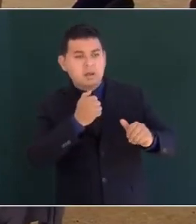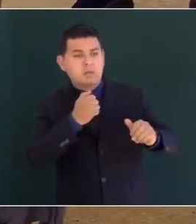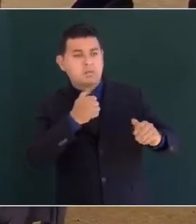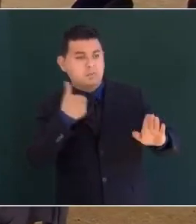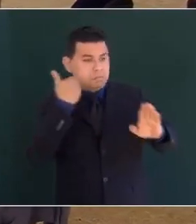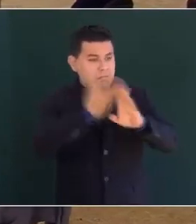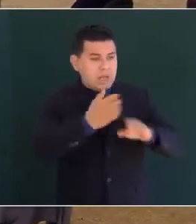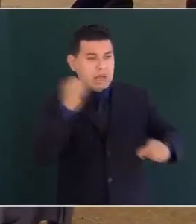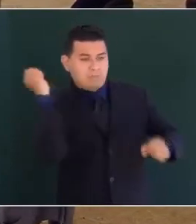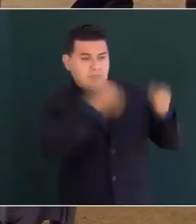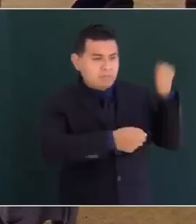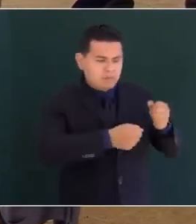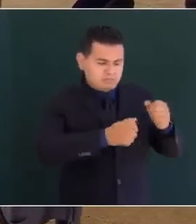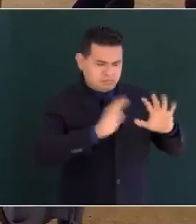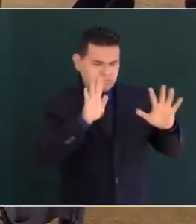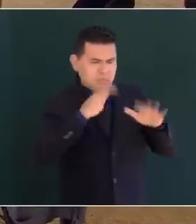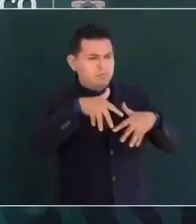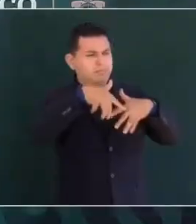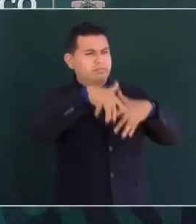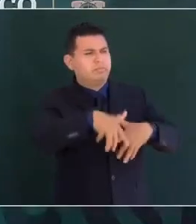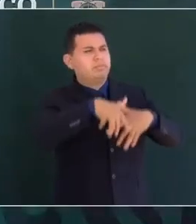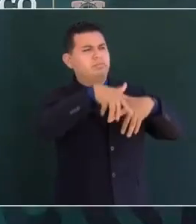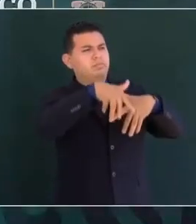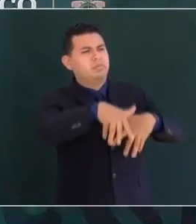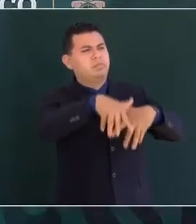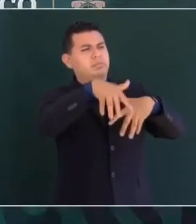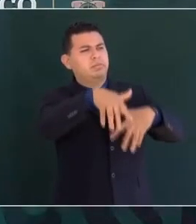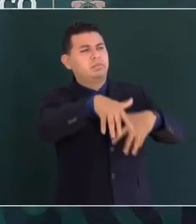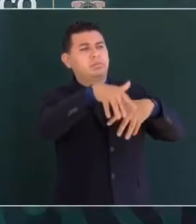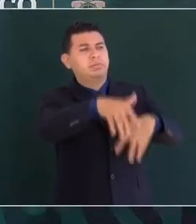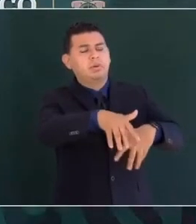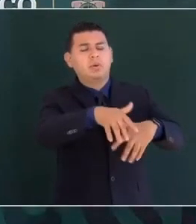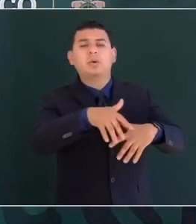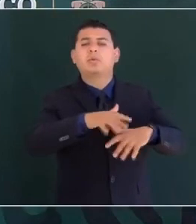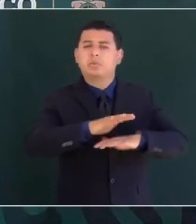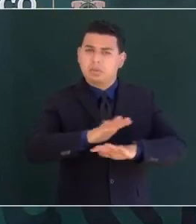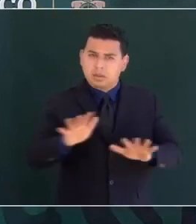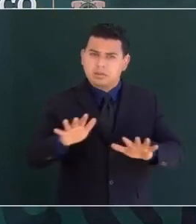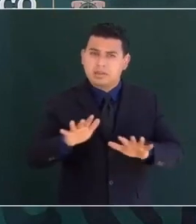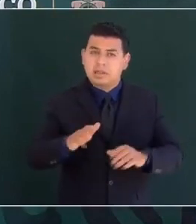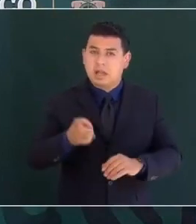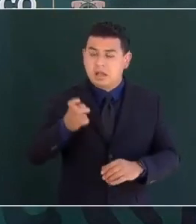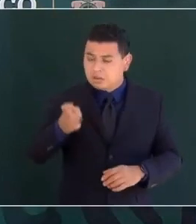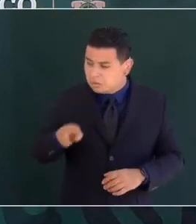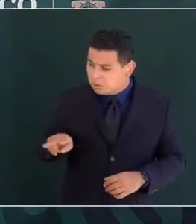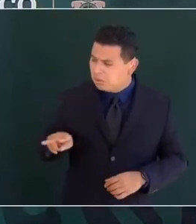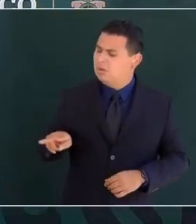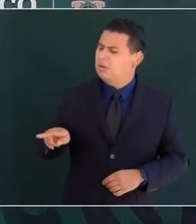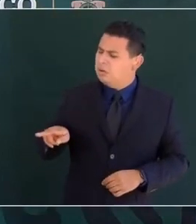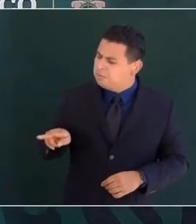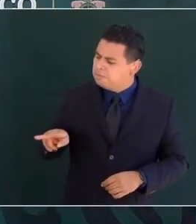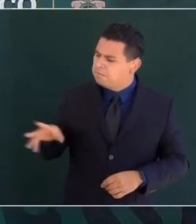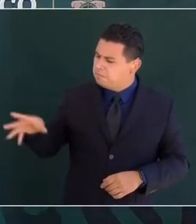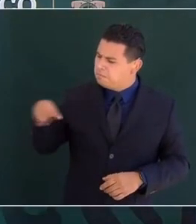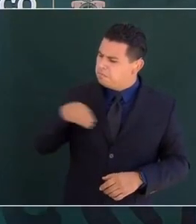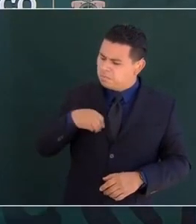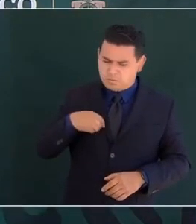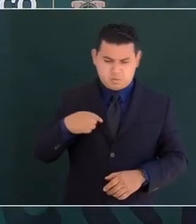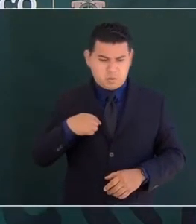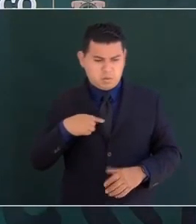esa ha sido y seguirá siendo una característica de nuestro movimiento